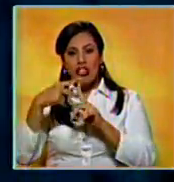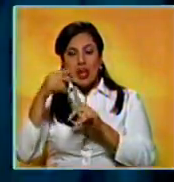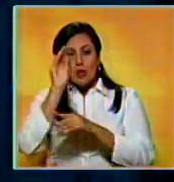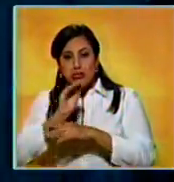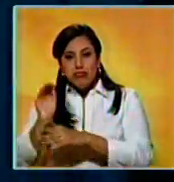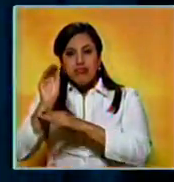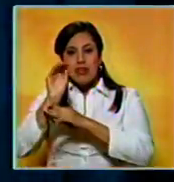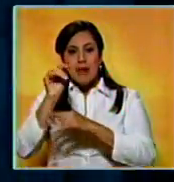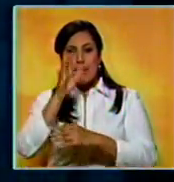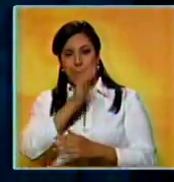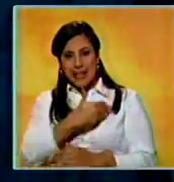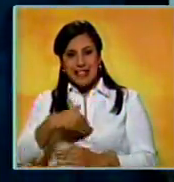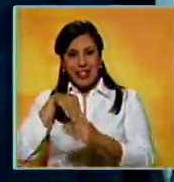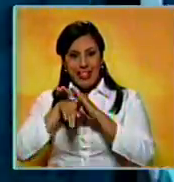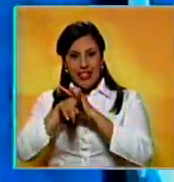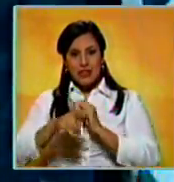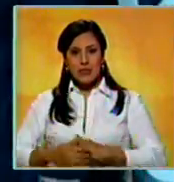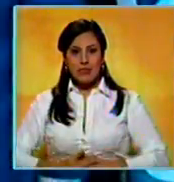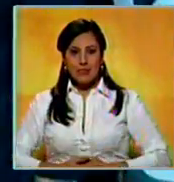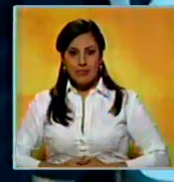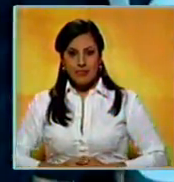alojarán a los mandatarios.